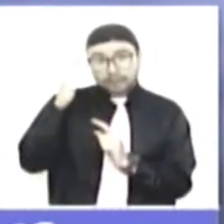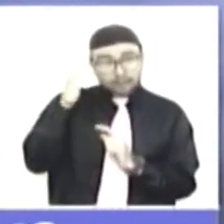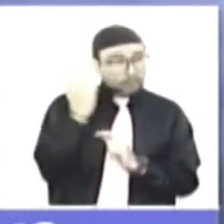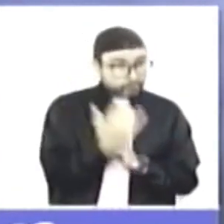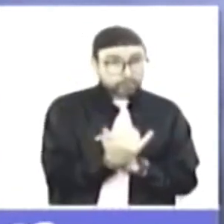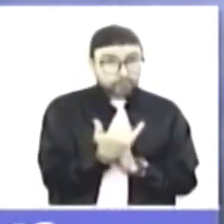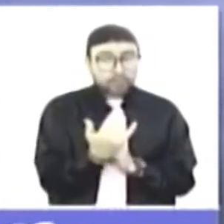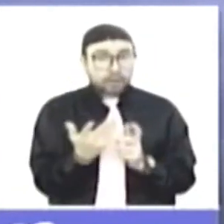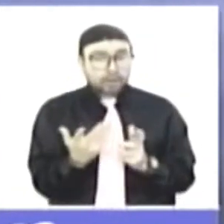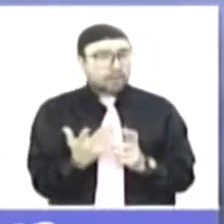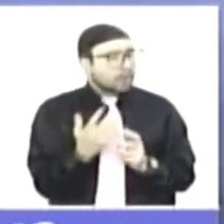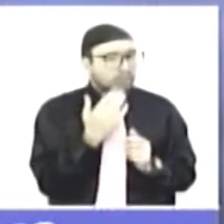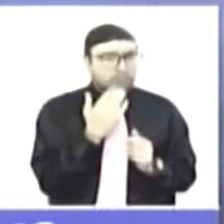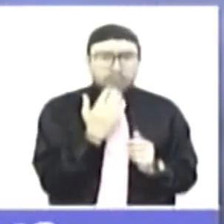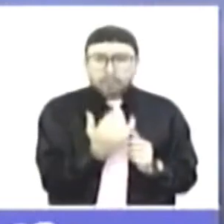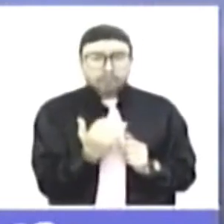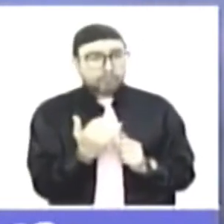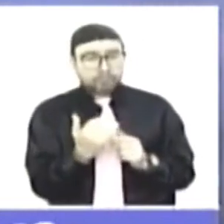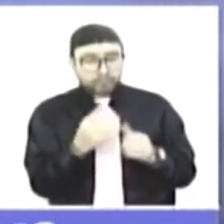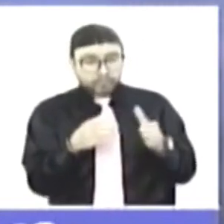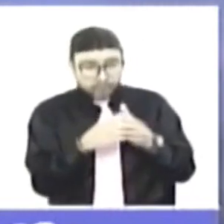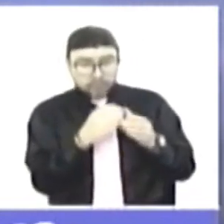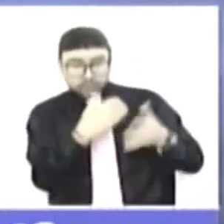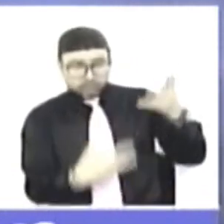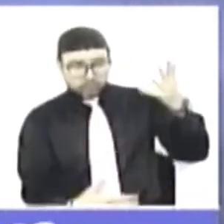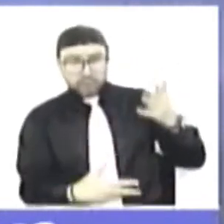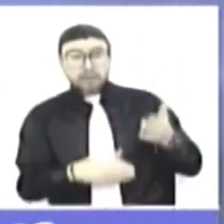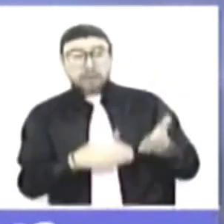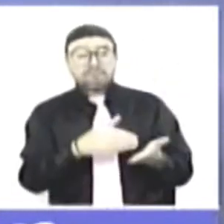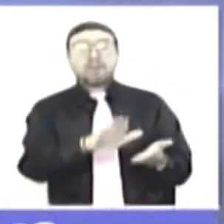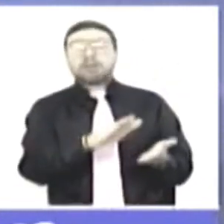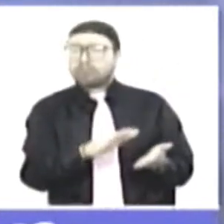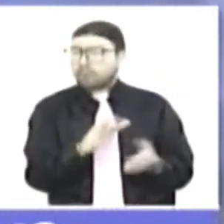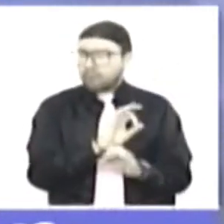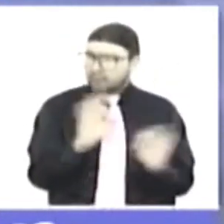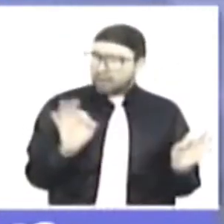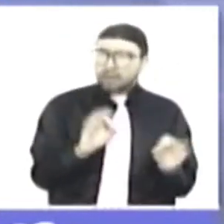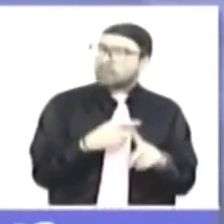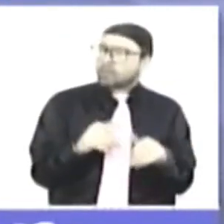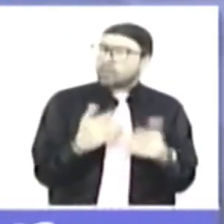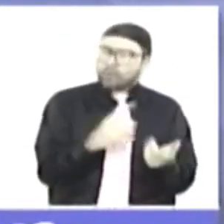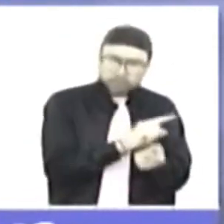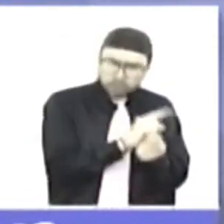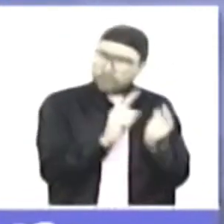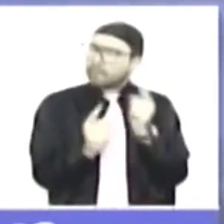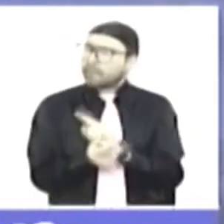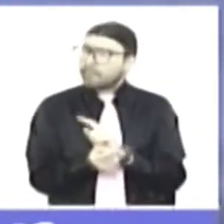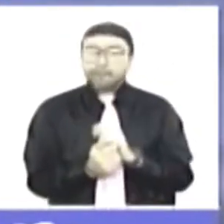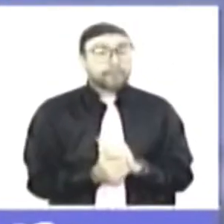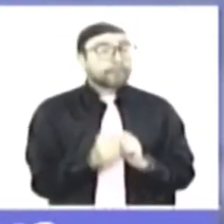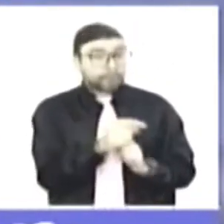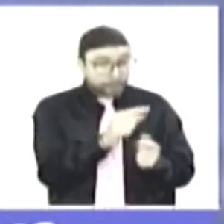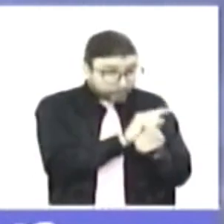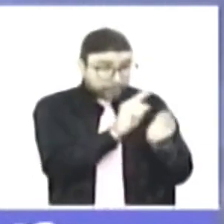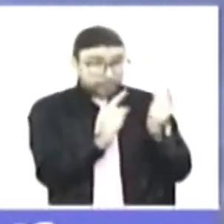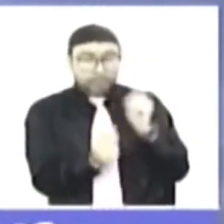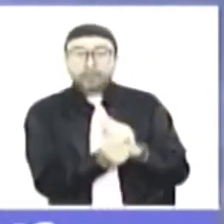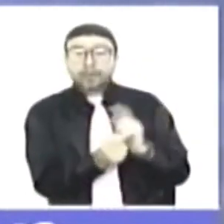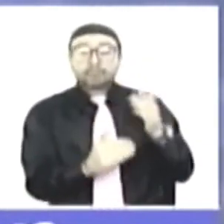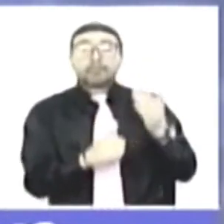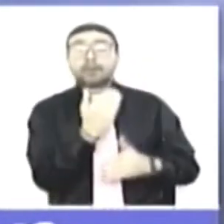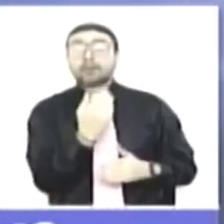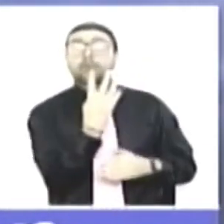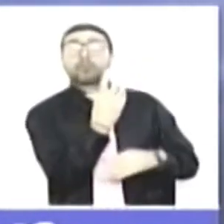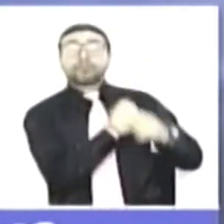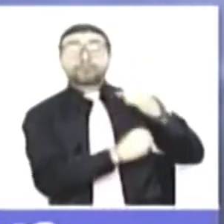oportunidad no se va a sacar a nadie de las listas. El sistema de modernización empezó hace cuatro años, cuando